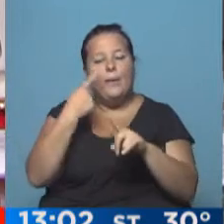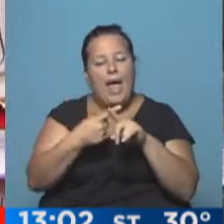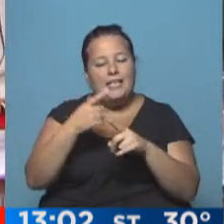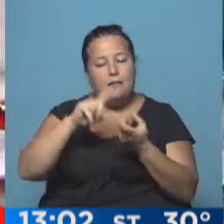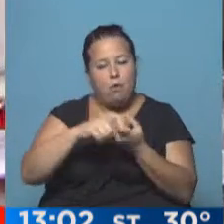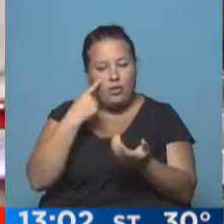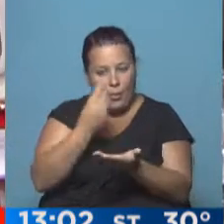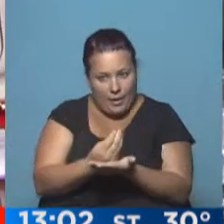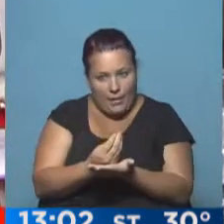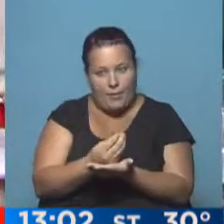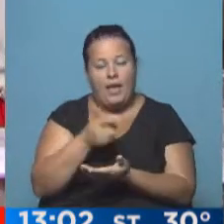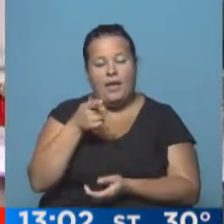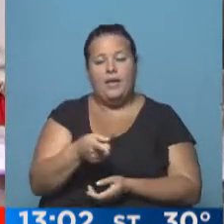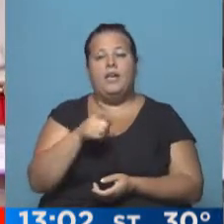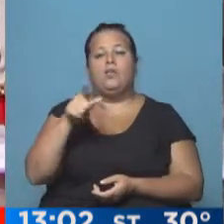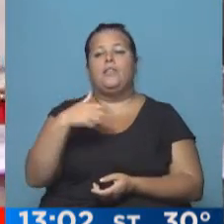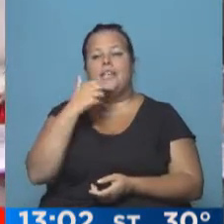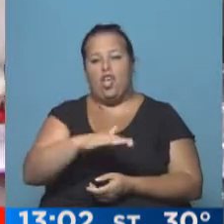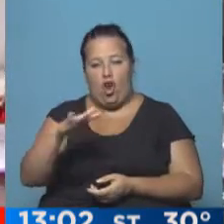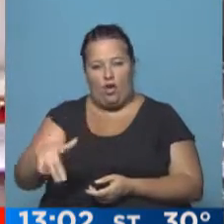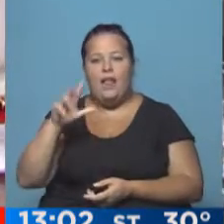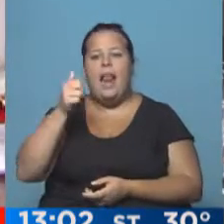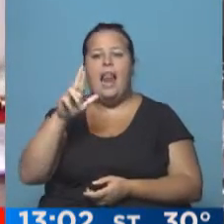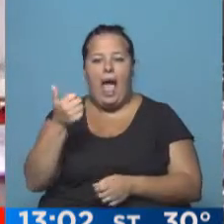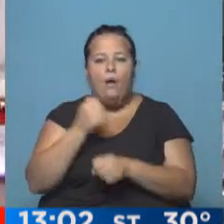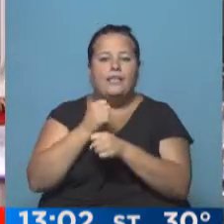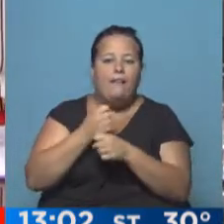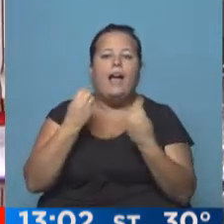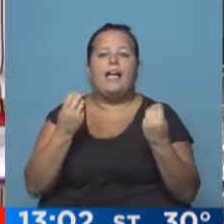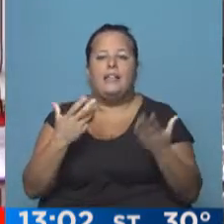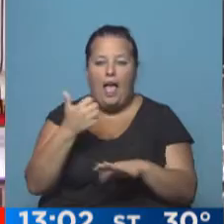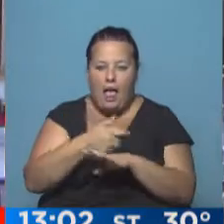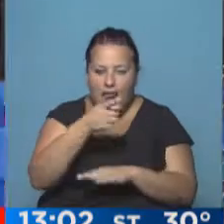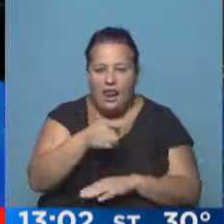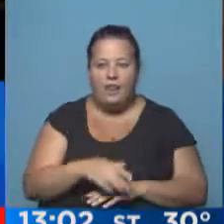exmujer, vive su exmujer y sus hijos. Está Laura Mayocki trabajando. Laura, ¿cómo te va?